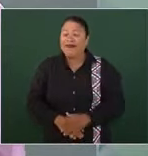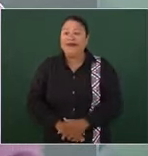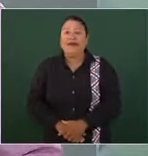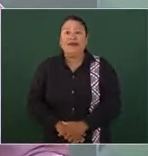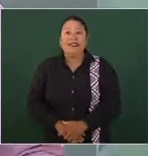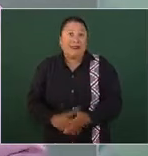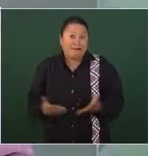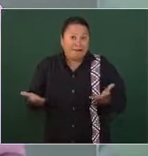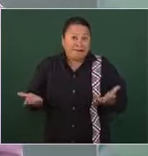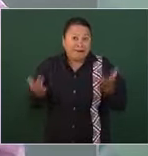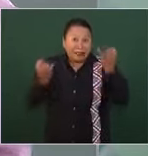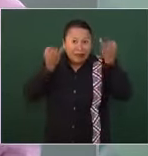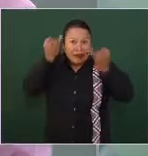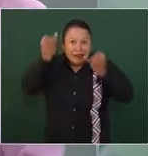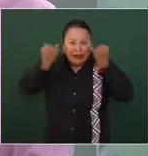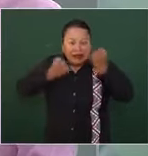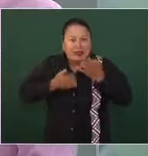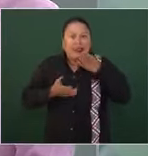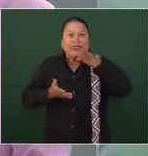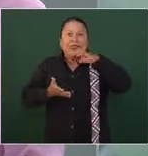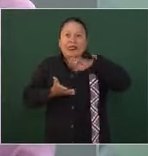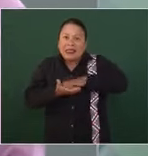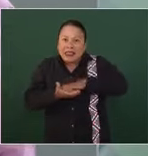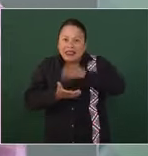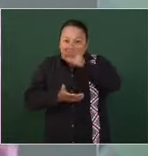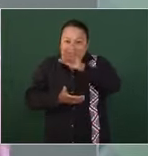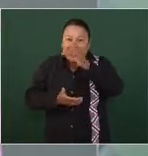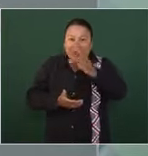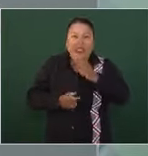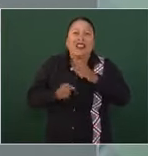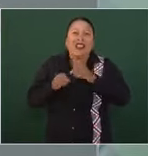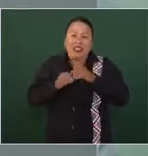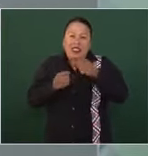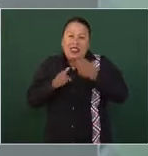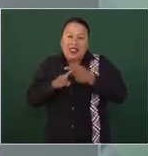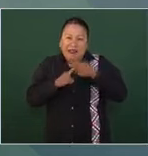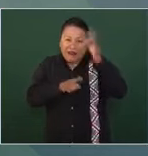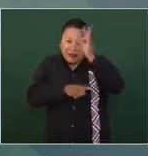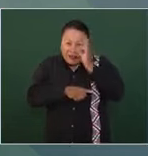imagínense que el secretario de Seguridad Pública de Felipe Calderón